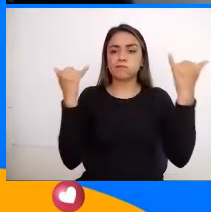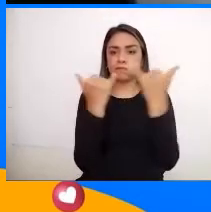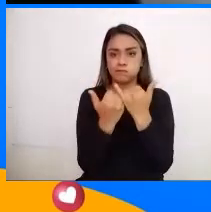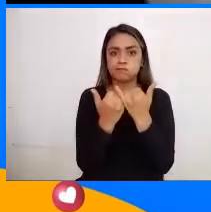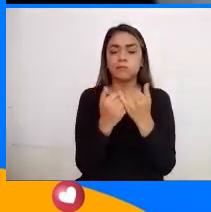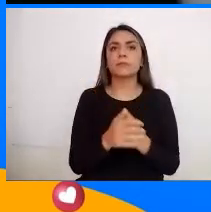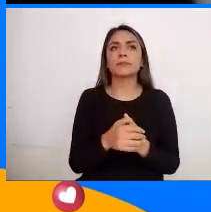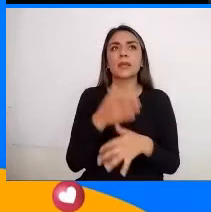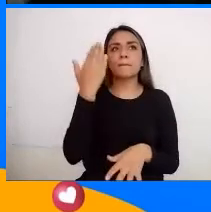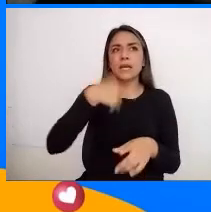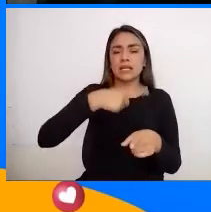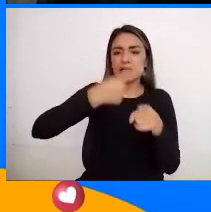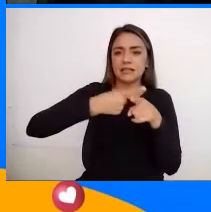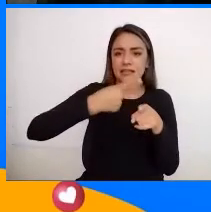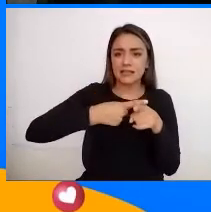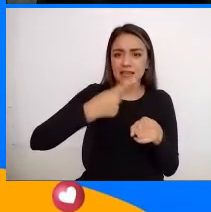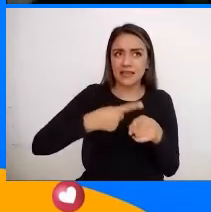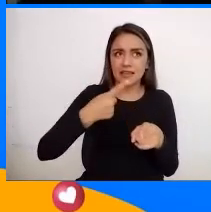griega